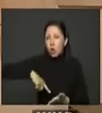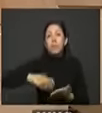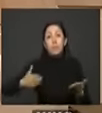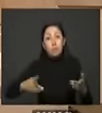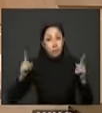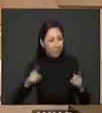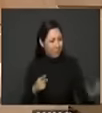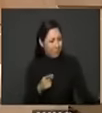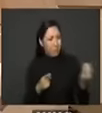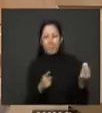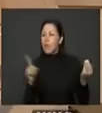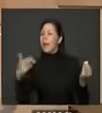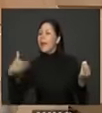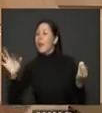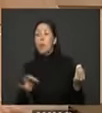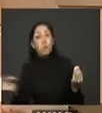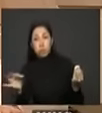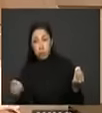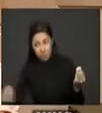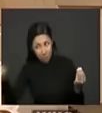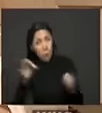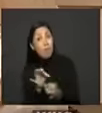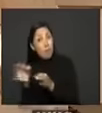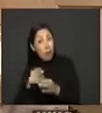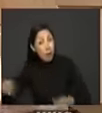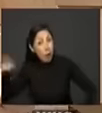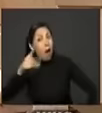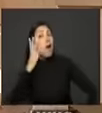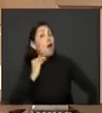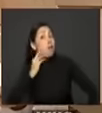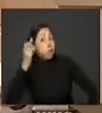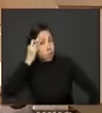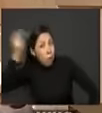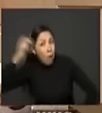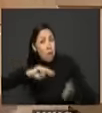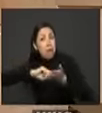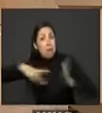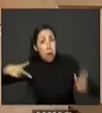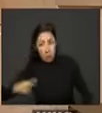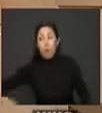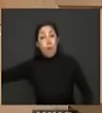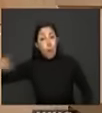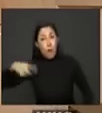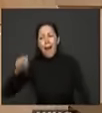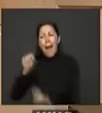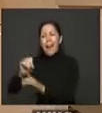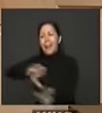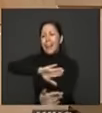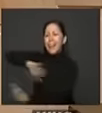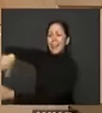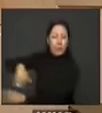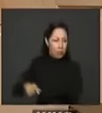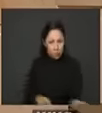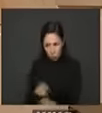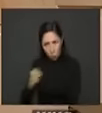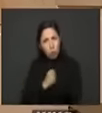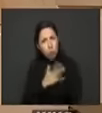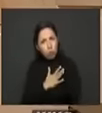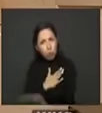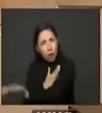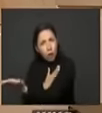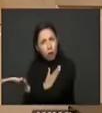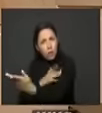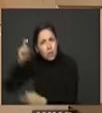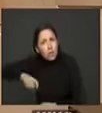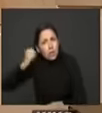municipios en todos los municipios de Colombia hay profesionales y técnicos en todos necesitamos ofrecerles esa oportunidad de